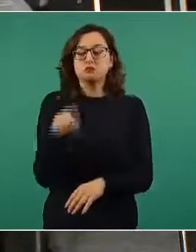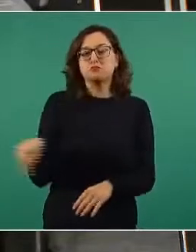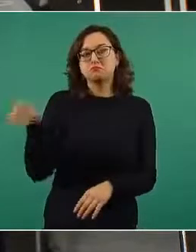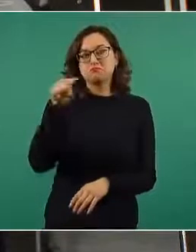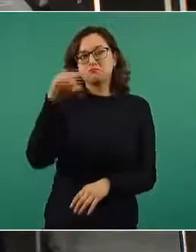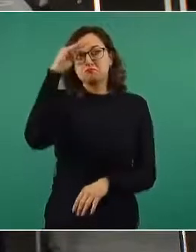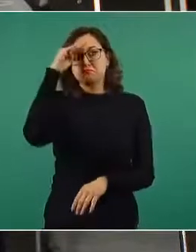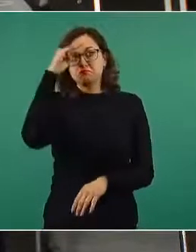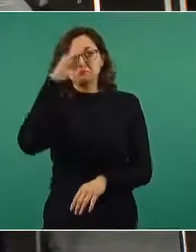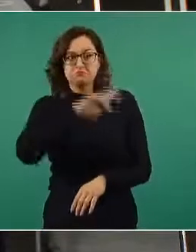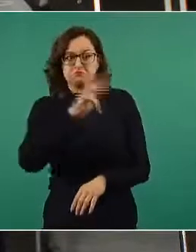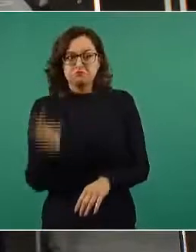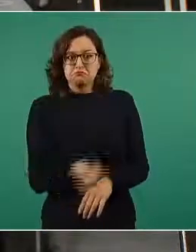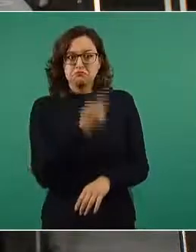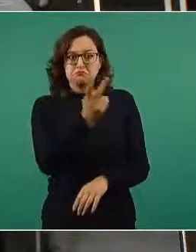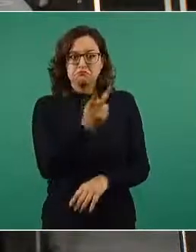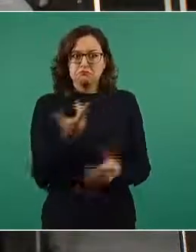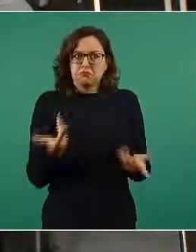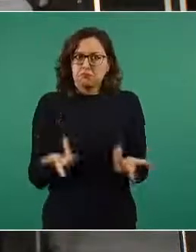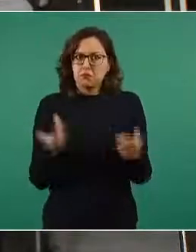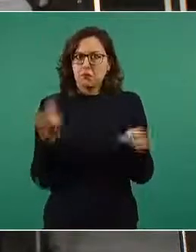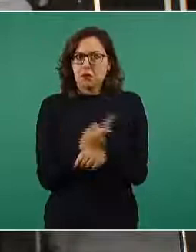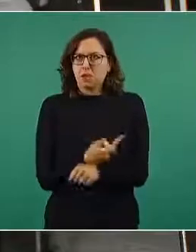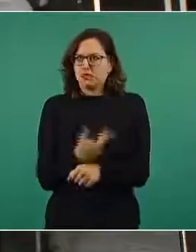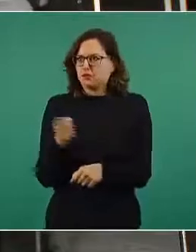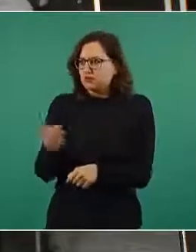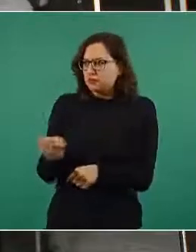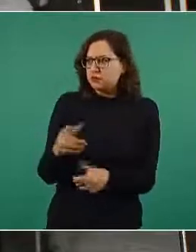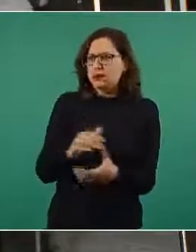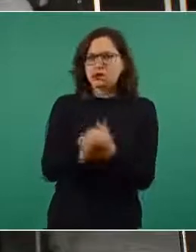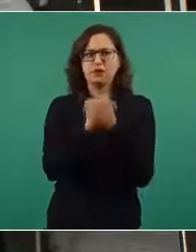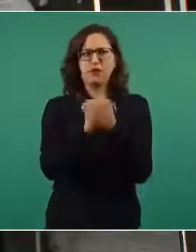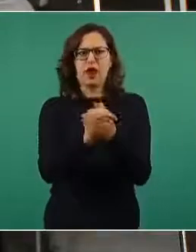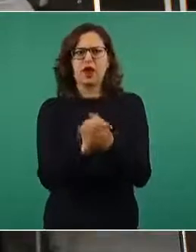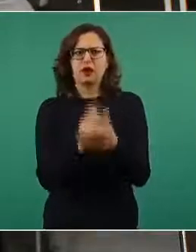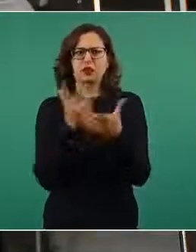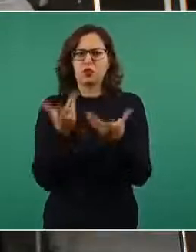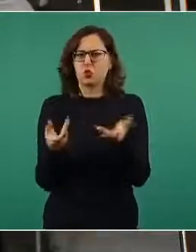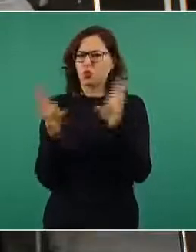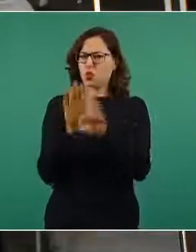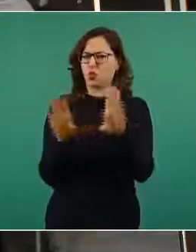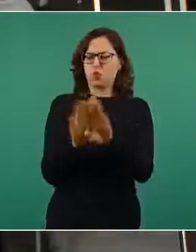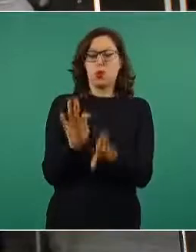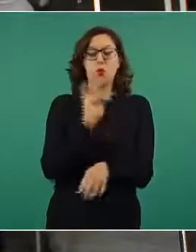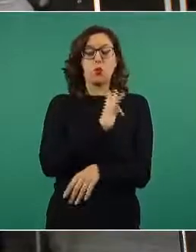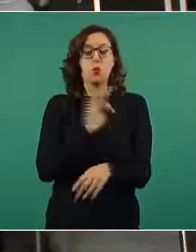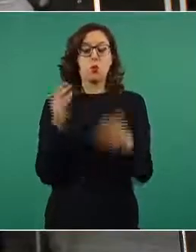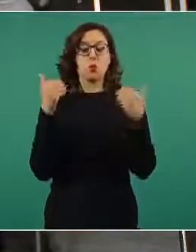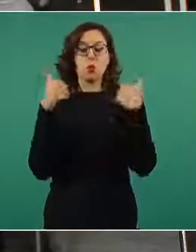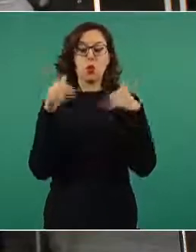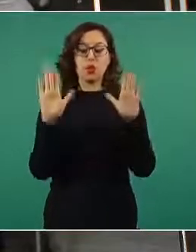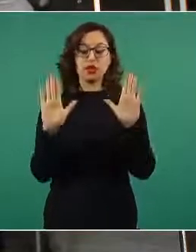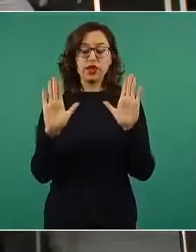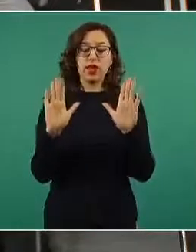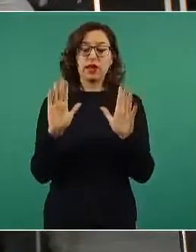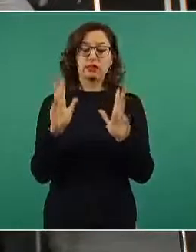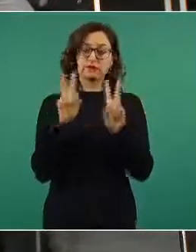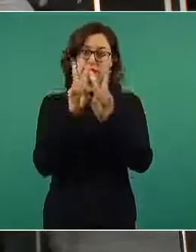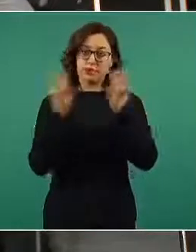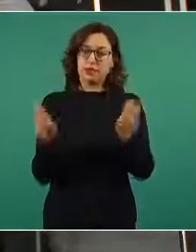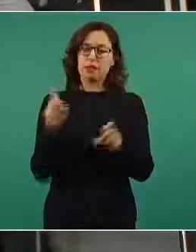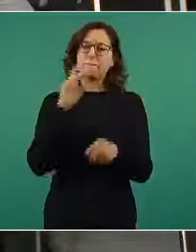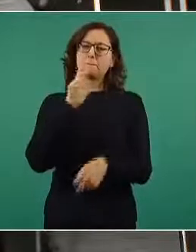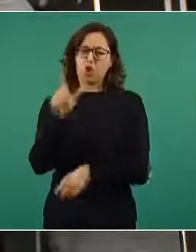pueden tener un acercamiento con usted para ver si podrían seguir en pie esta propuesta.